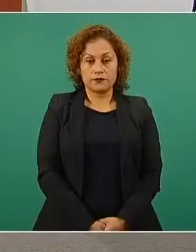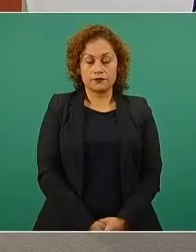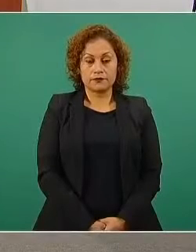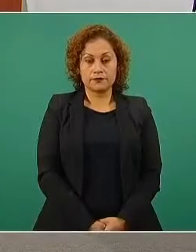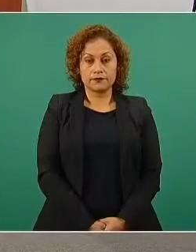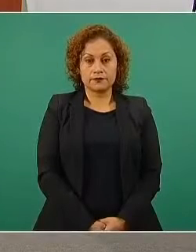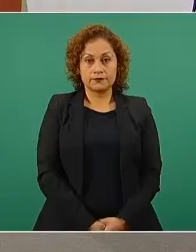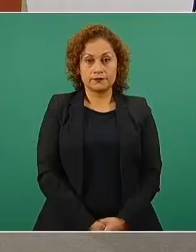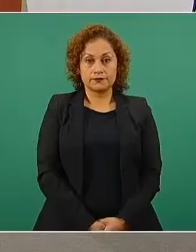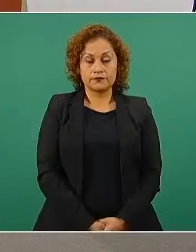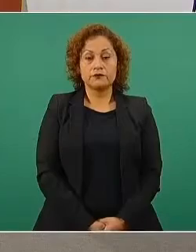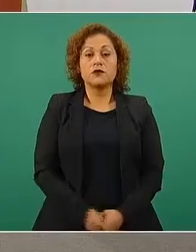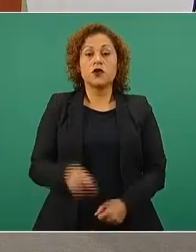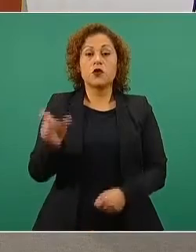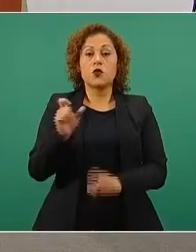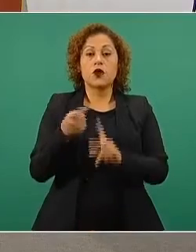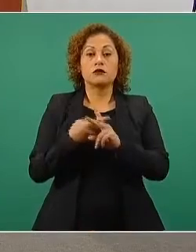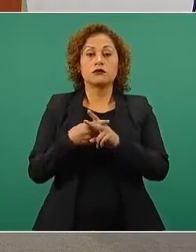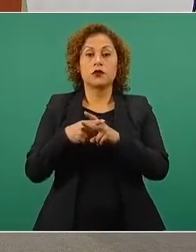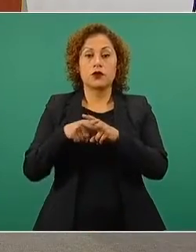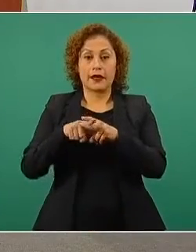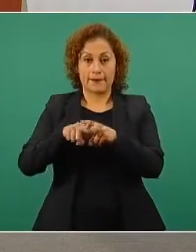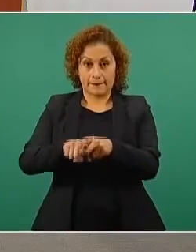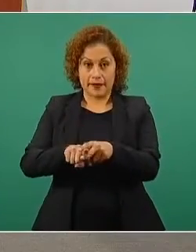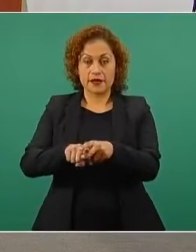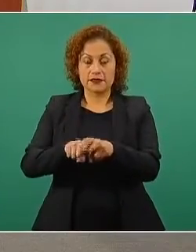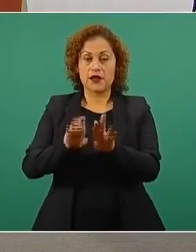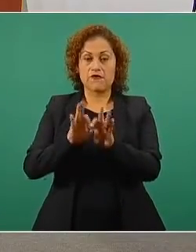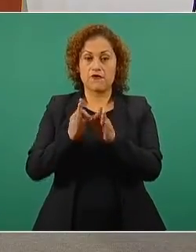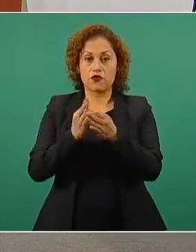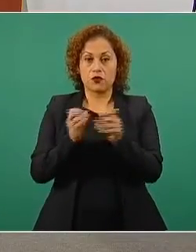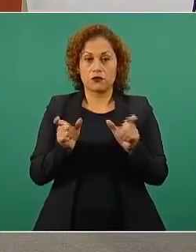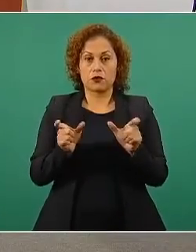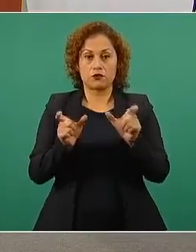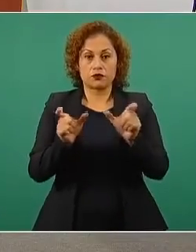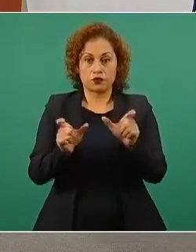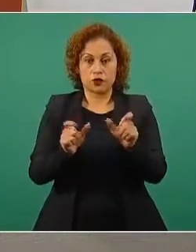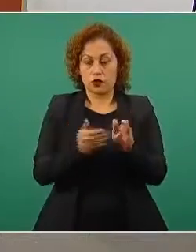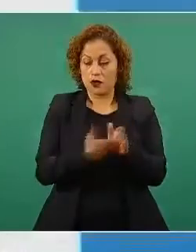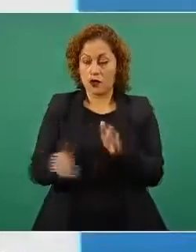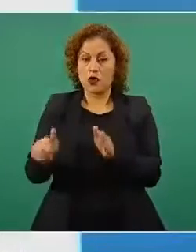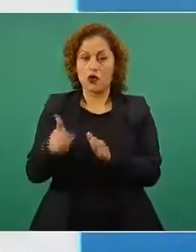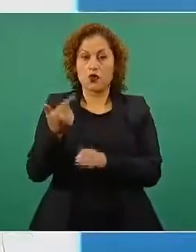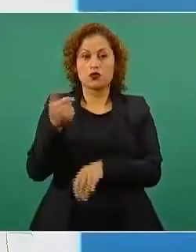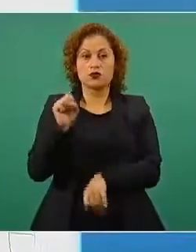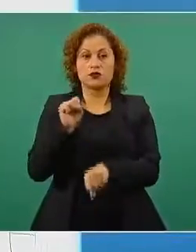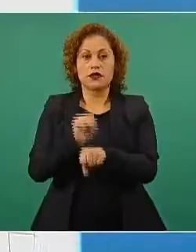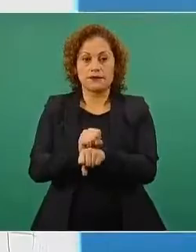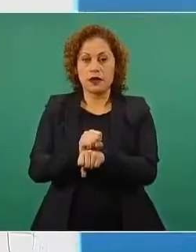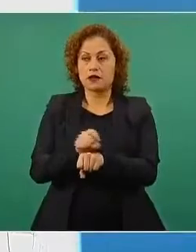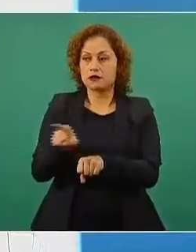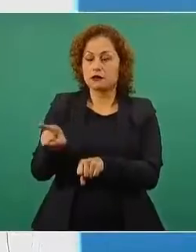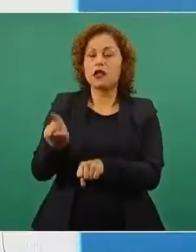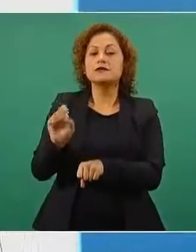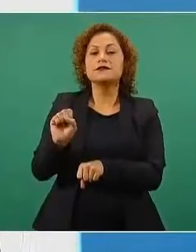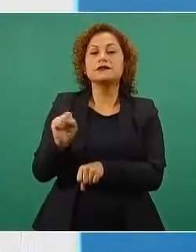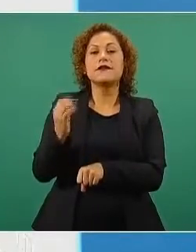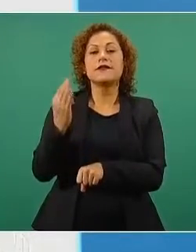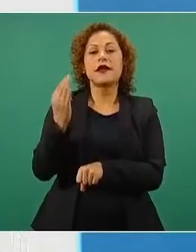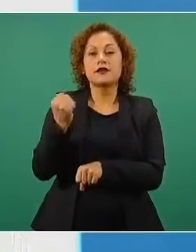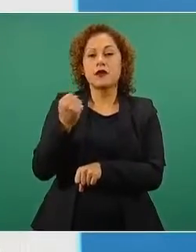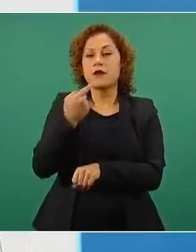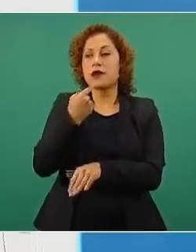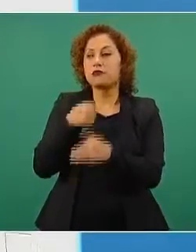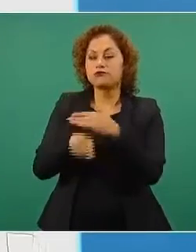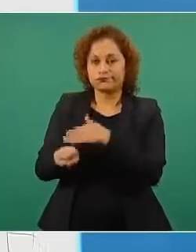en las primeras dos semanas de la implementación arrancamos con un total de 69 solicitudes. En la